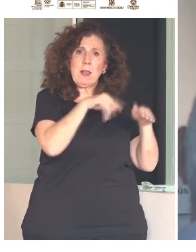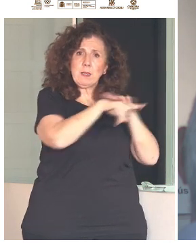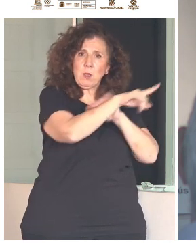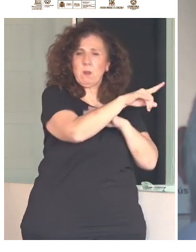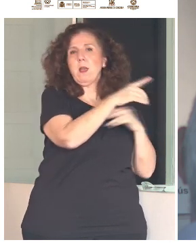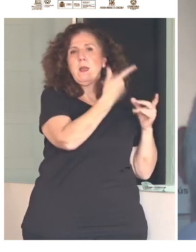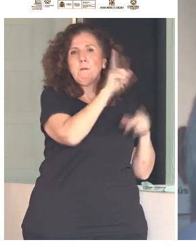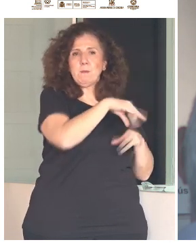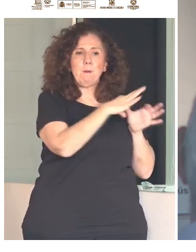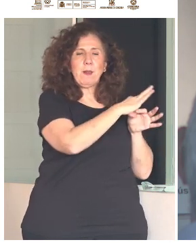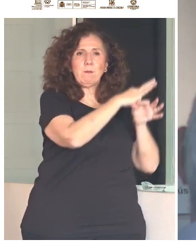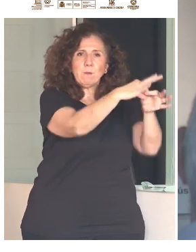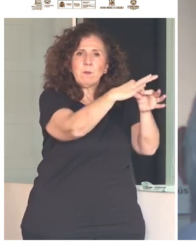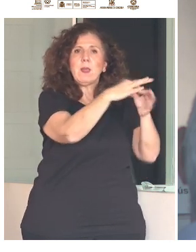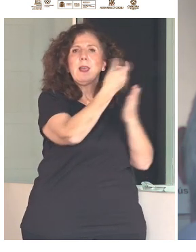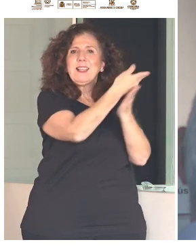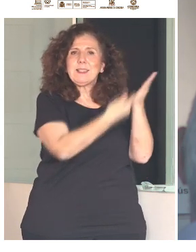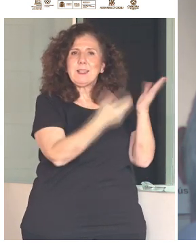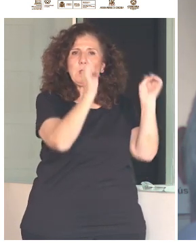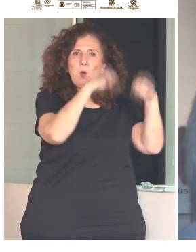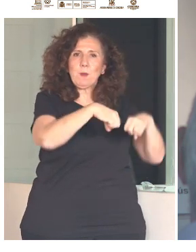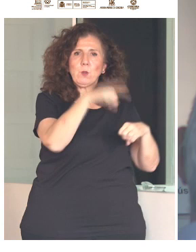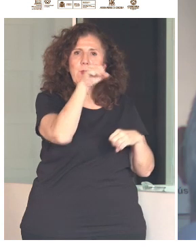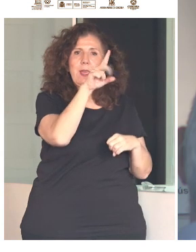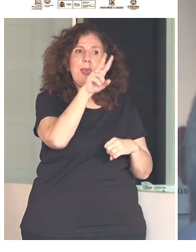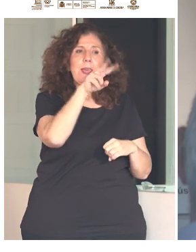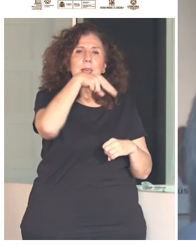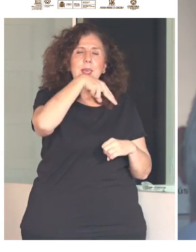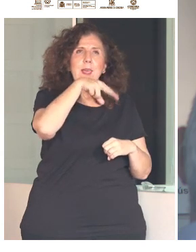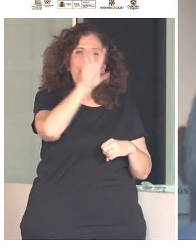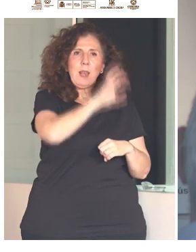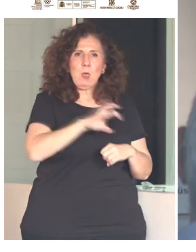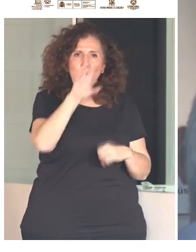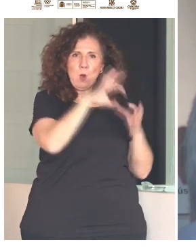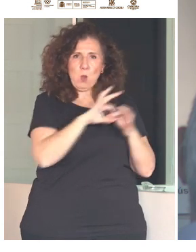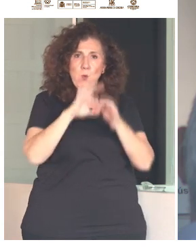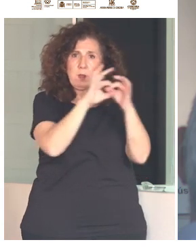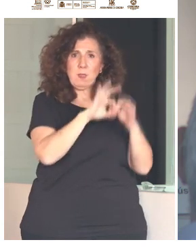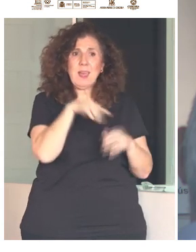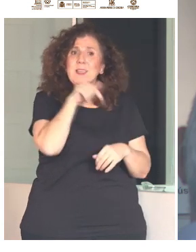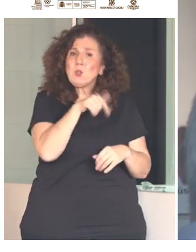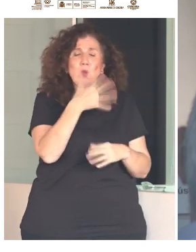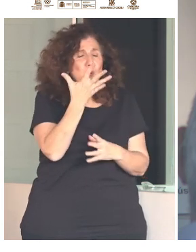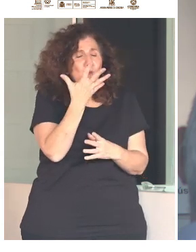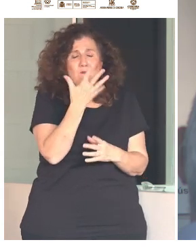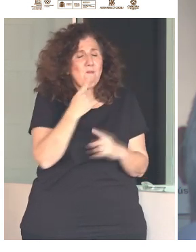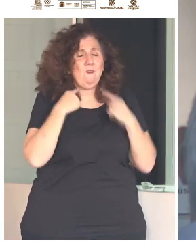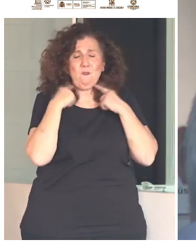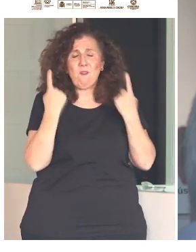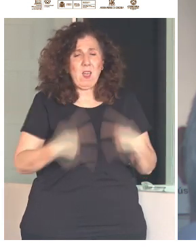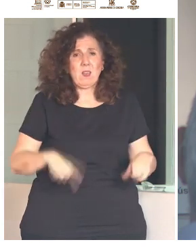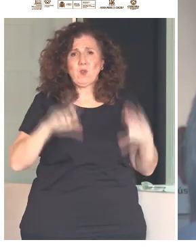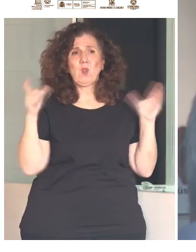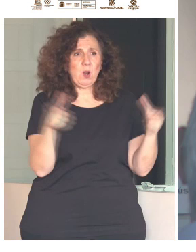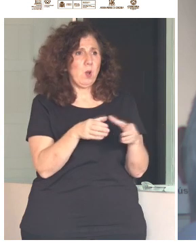Convención de Naciones Unidas. Se trata esto de un fracaso colectivo, de un fracaso como sociedad,